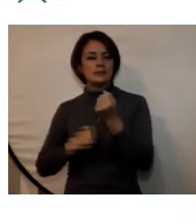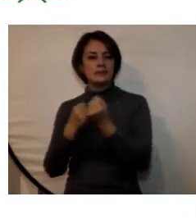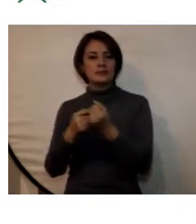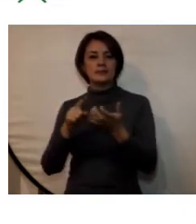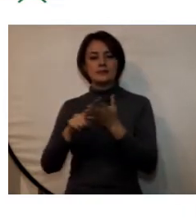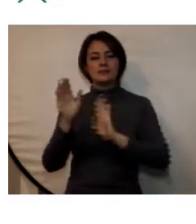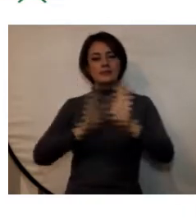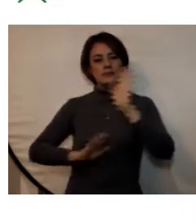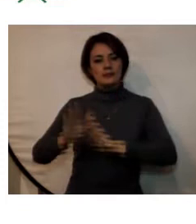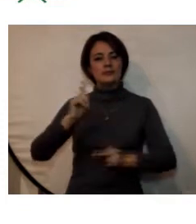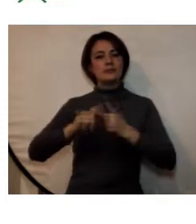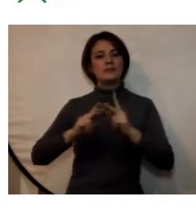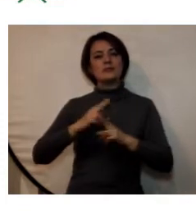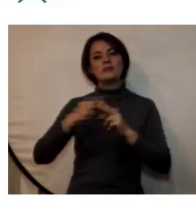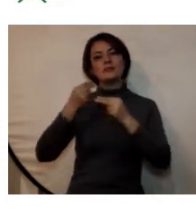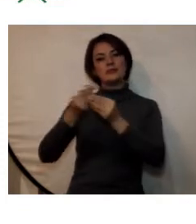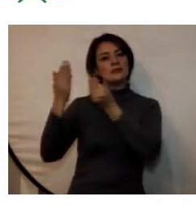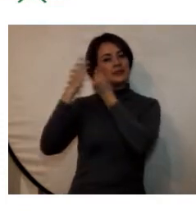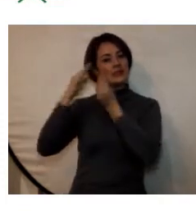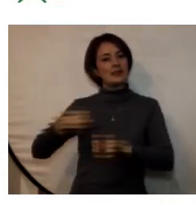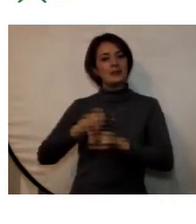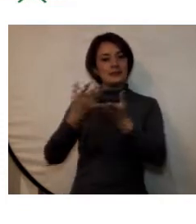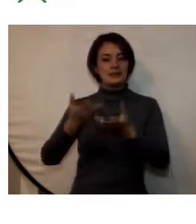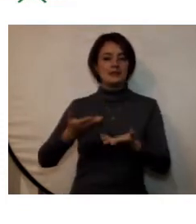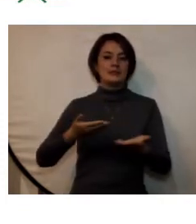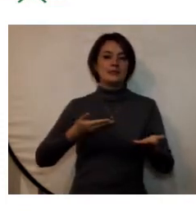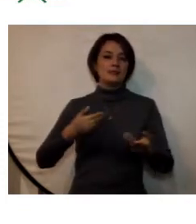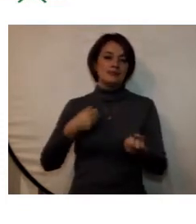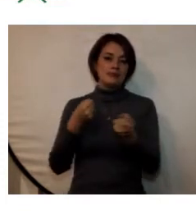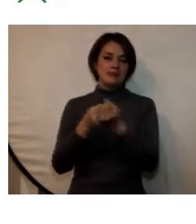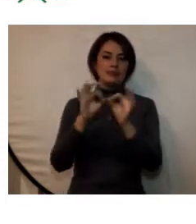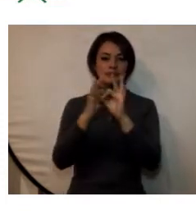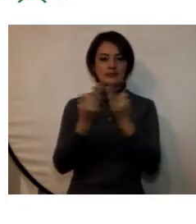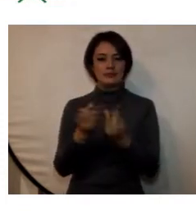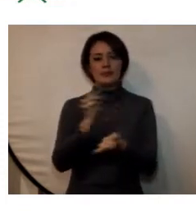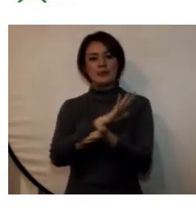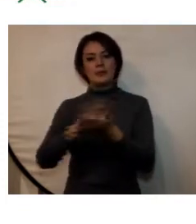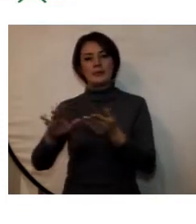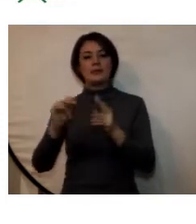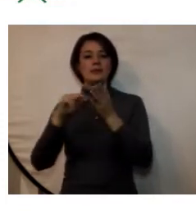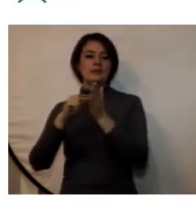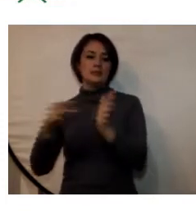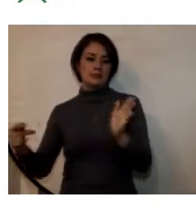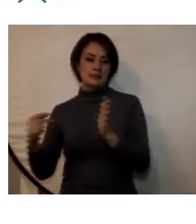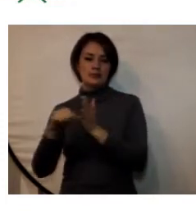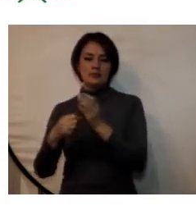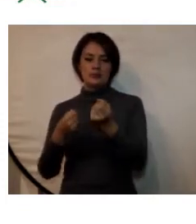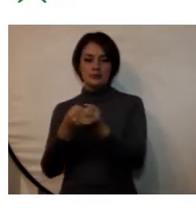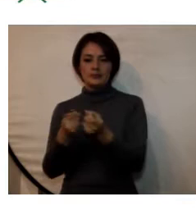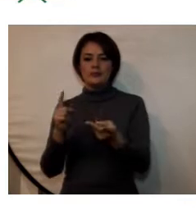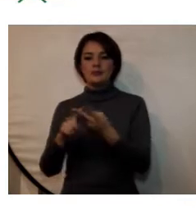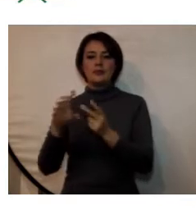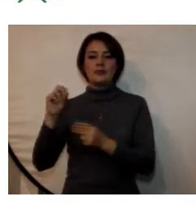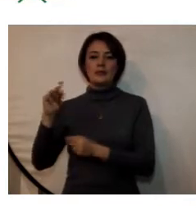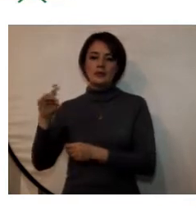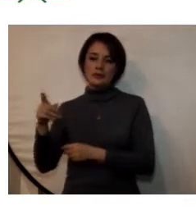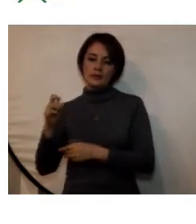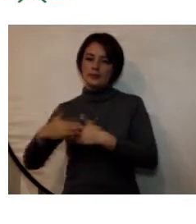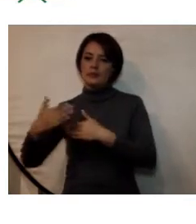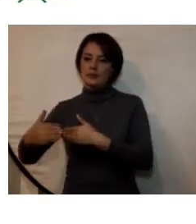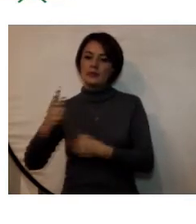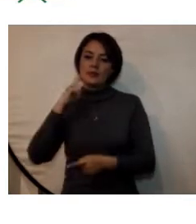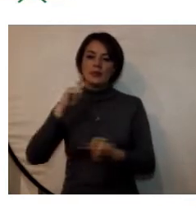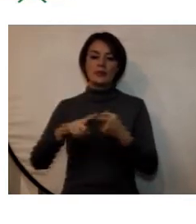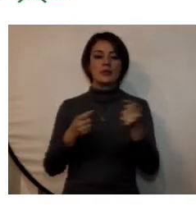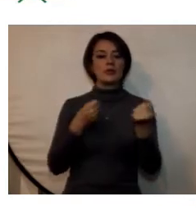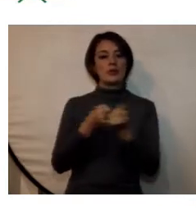al sector defensa denominados saber para servir saber para servir familias becas para programas tecnológicos y UMNG contigo que benefician no solamente a